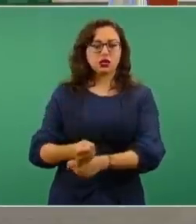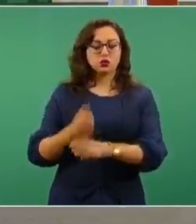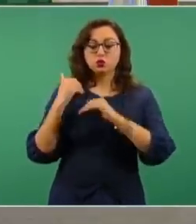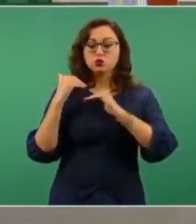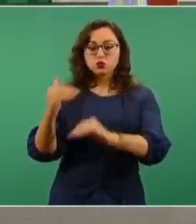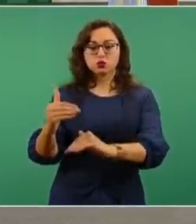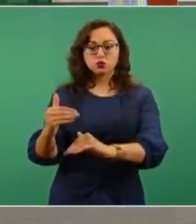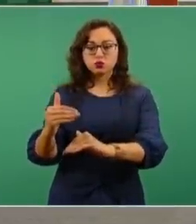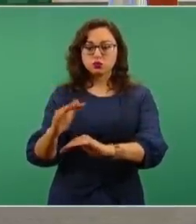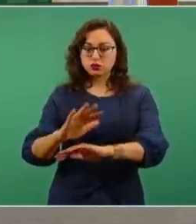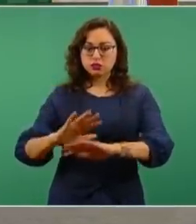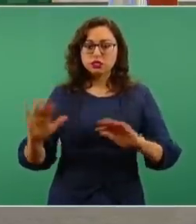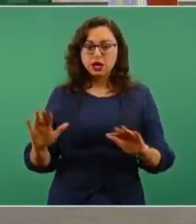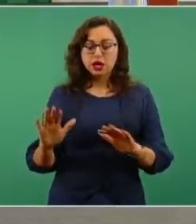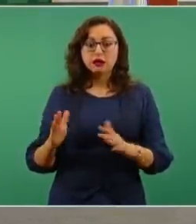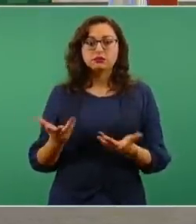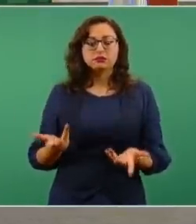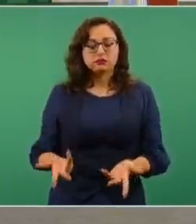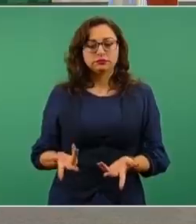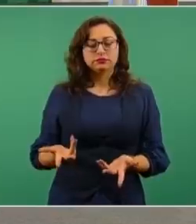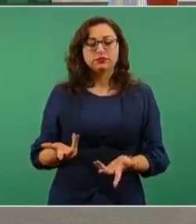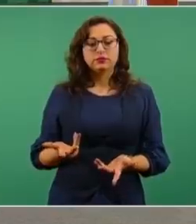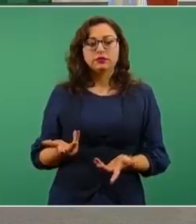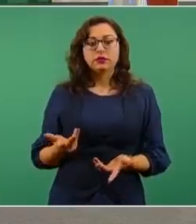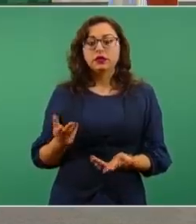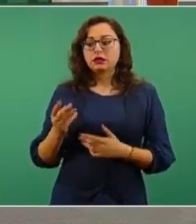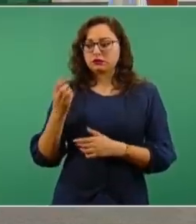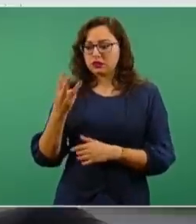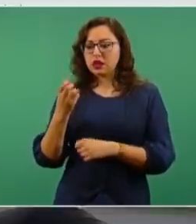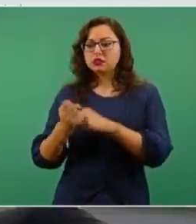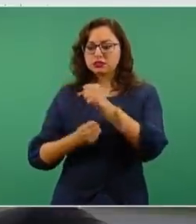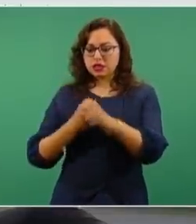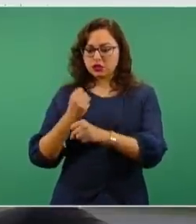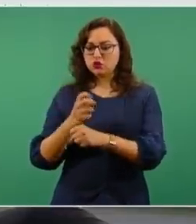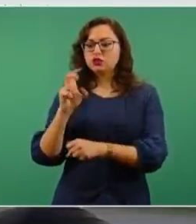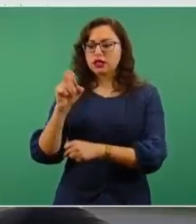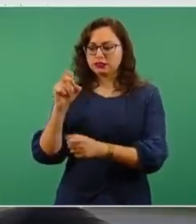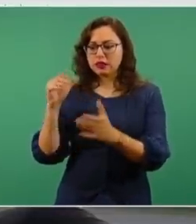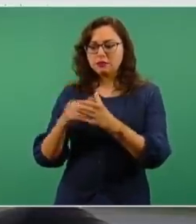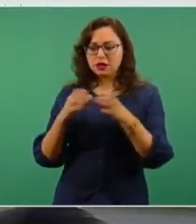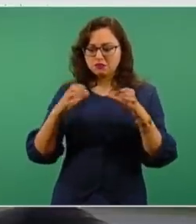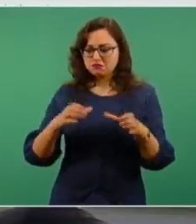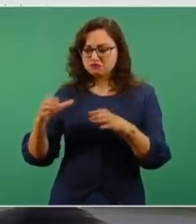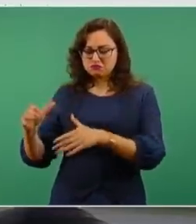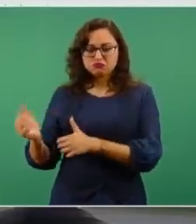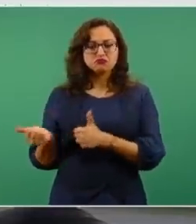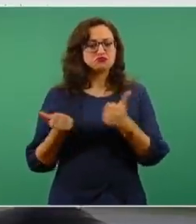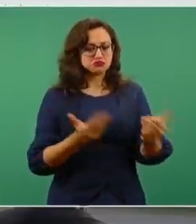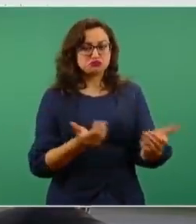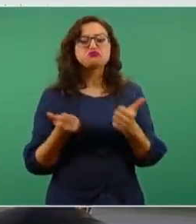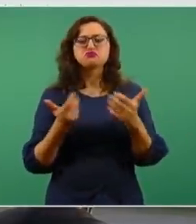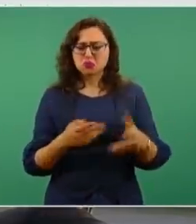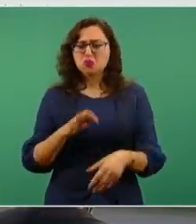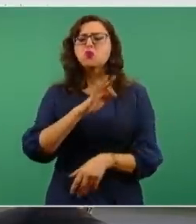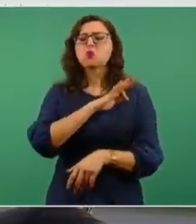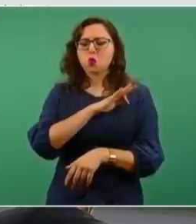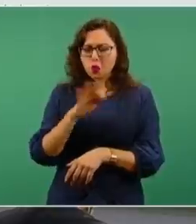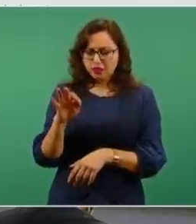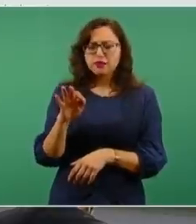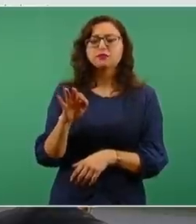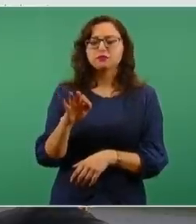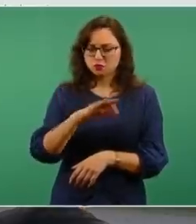suministrarles durante tres años 30 mil barriles sí la podemos cumplir, porque es menos de la mitad de lo que teníamos.